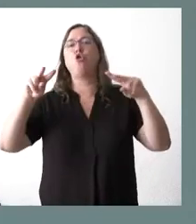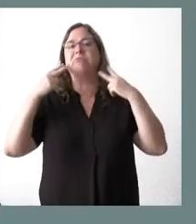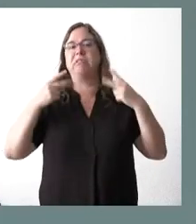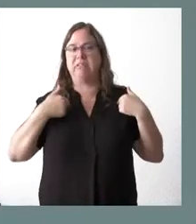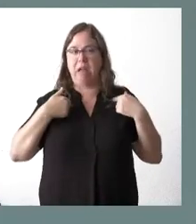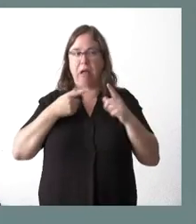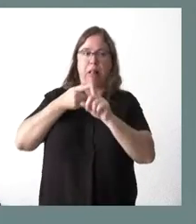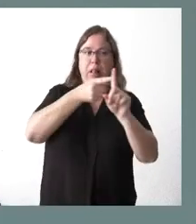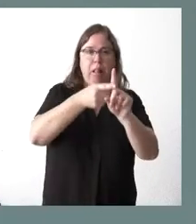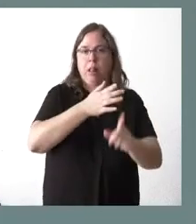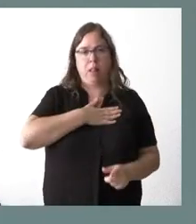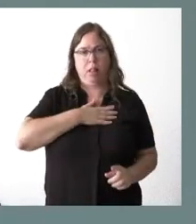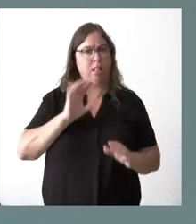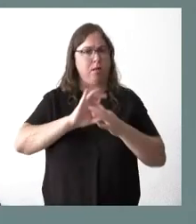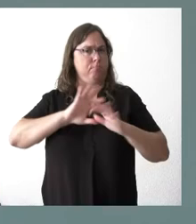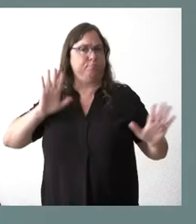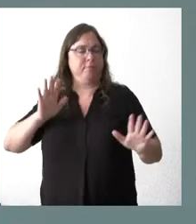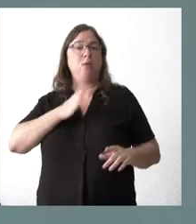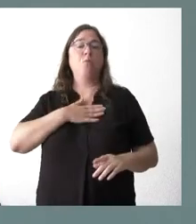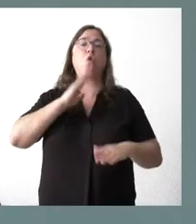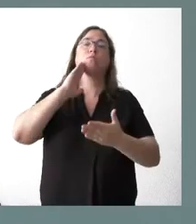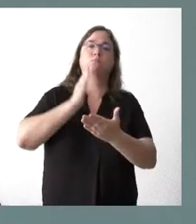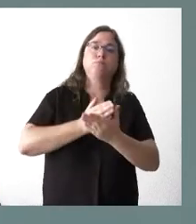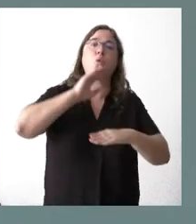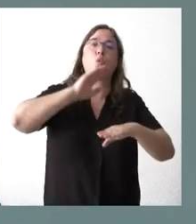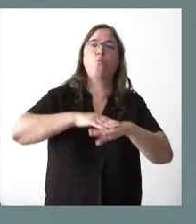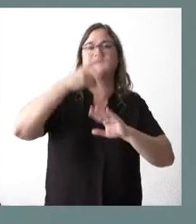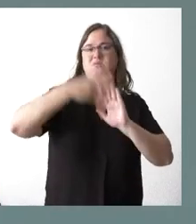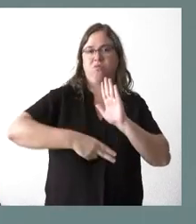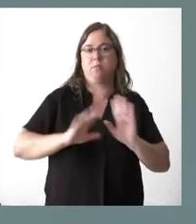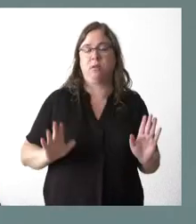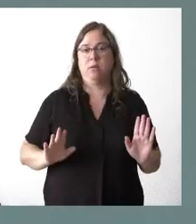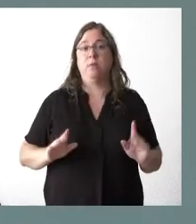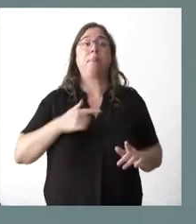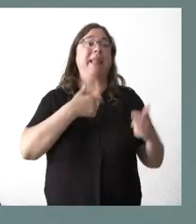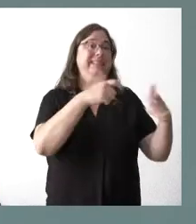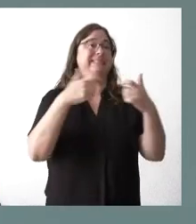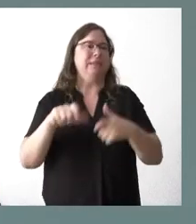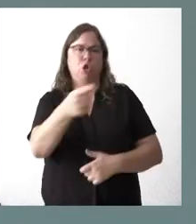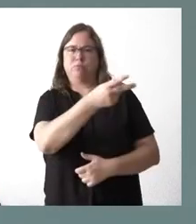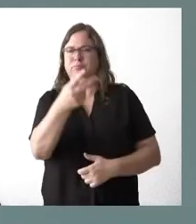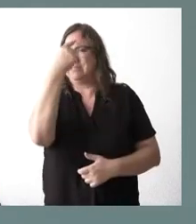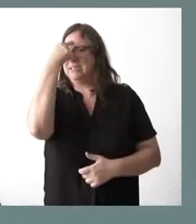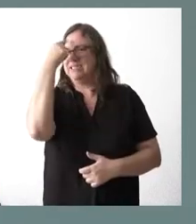como consecuencia del cumplimiento de esa normativa. Eso no quita, porque son sectores que son muy conscientes del precio tan elevado